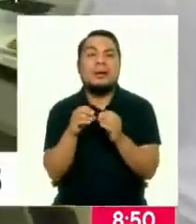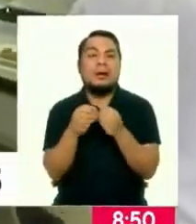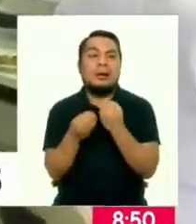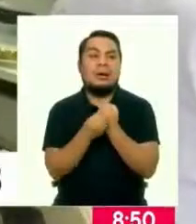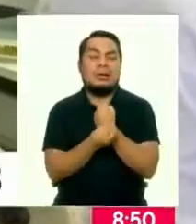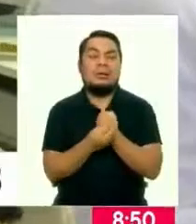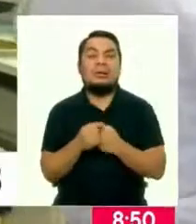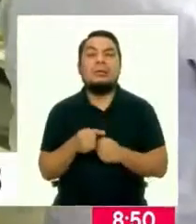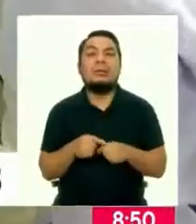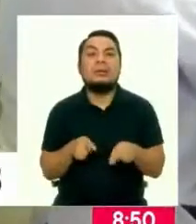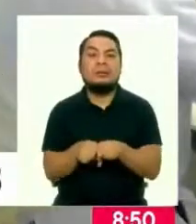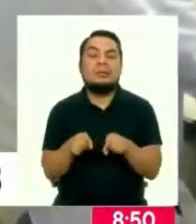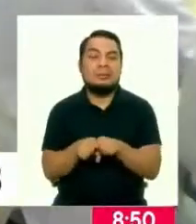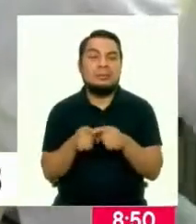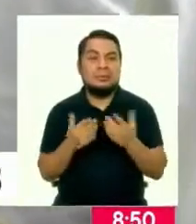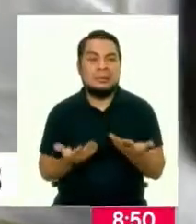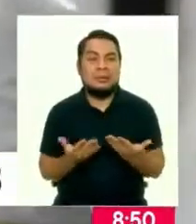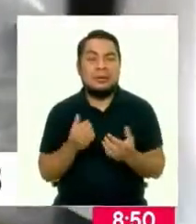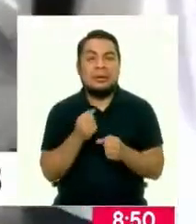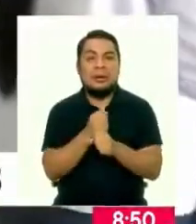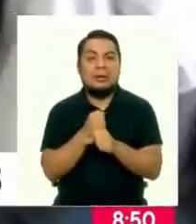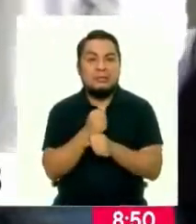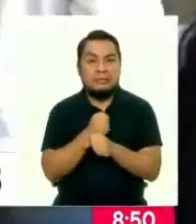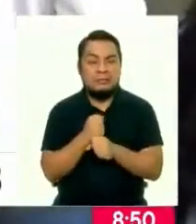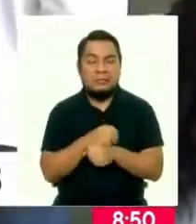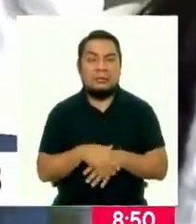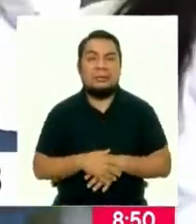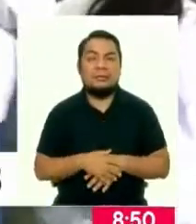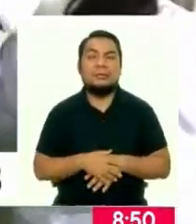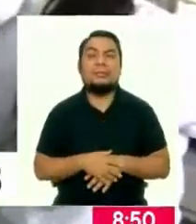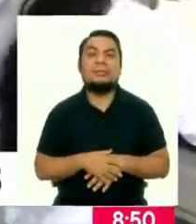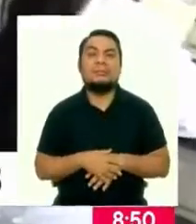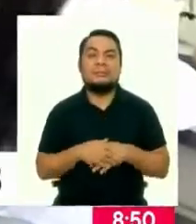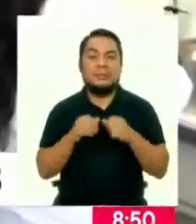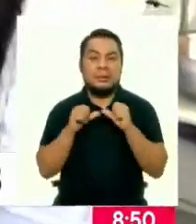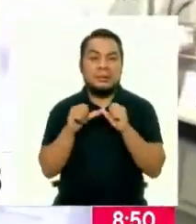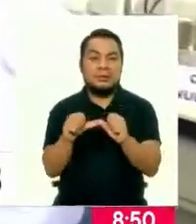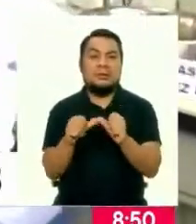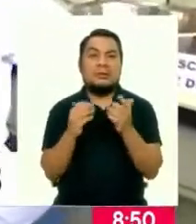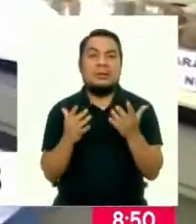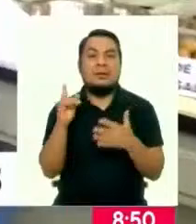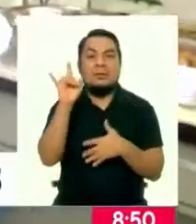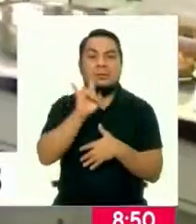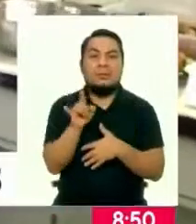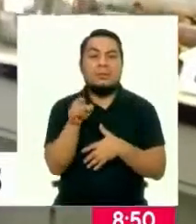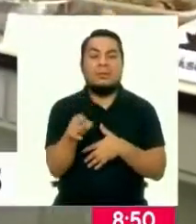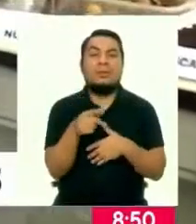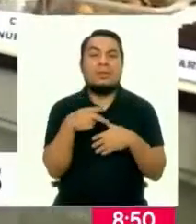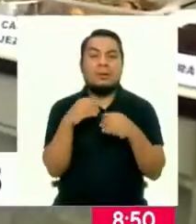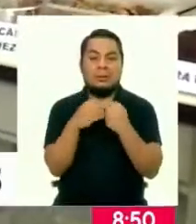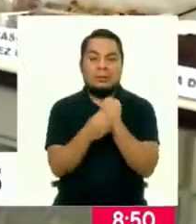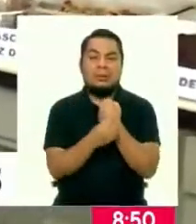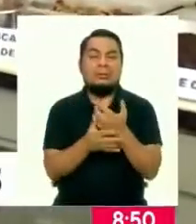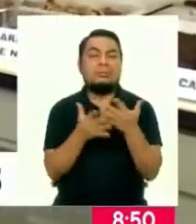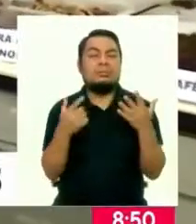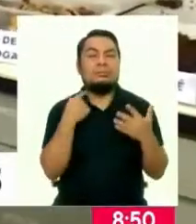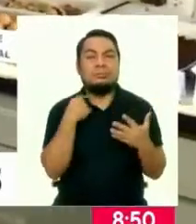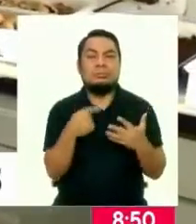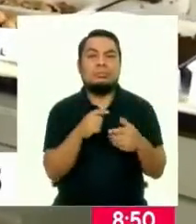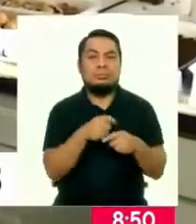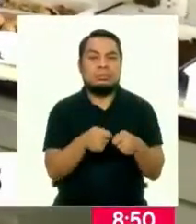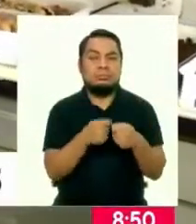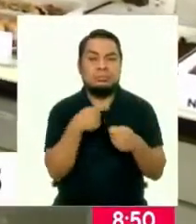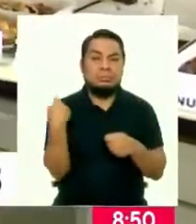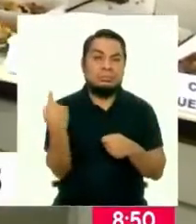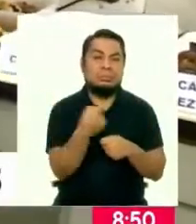de nueces y también de café para, sobre todo, seguir evitando el uso del plástico que tanto daño hace